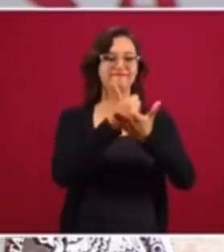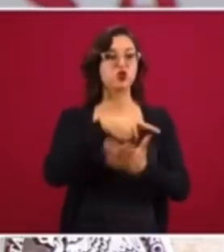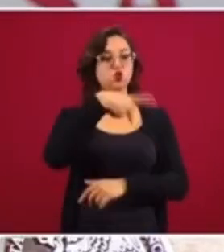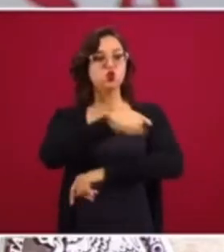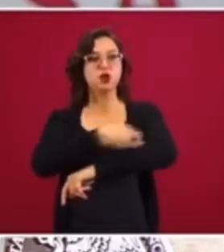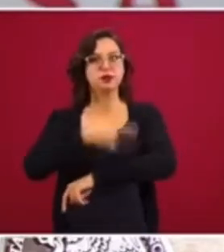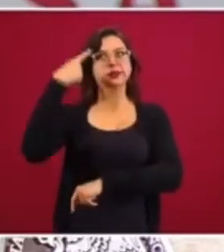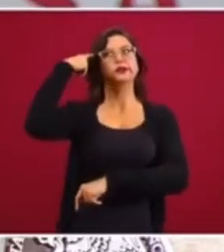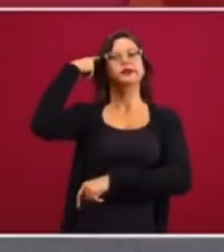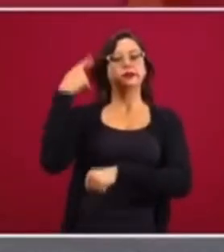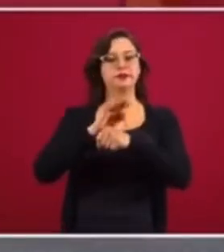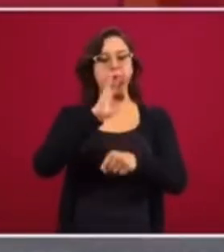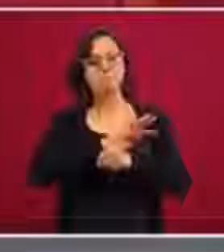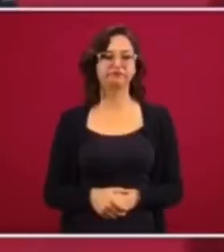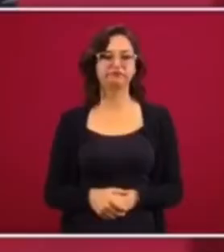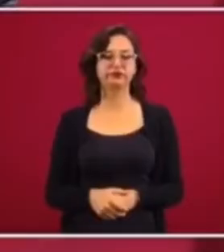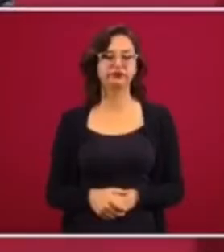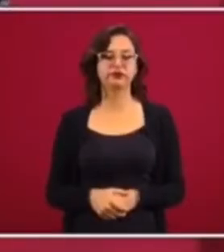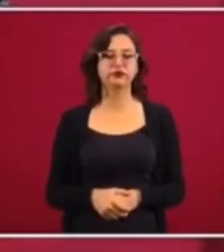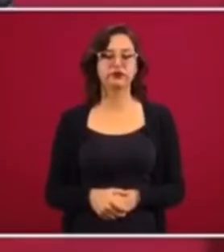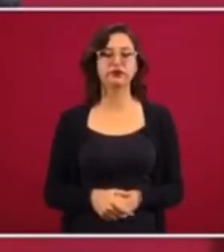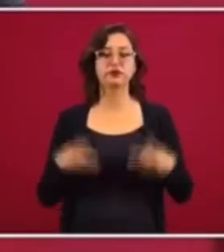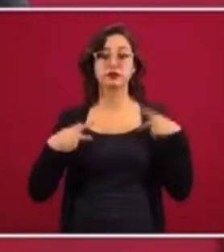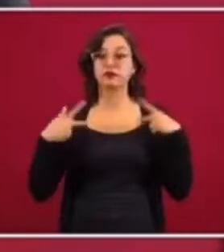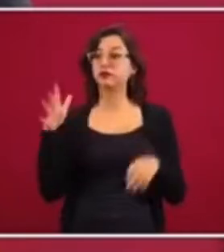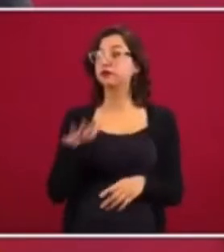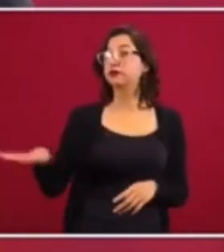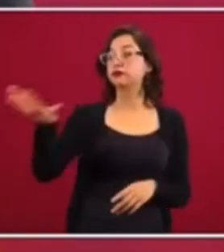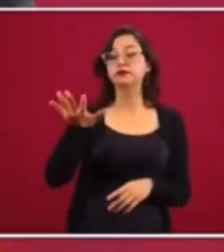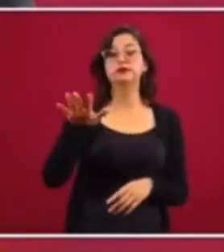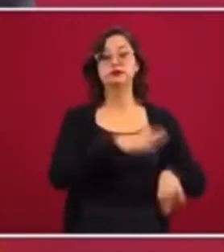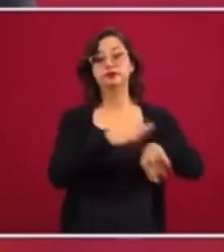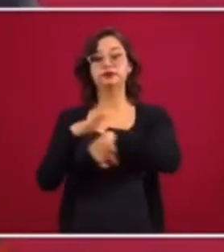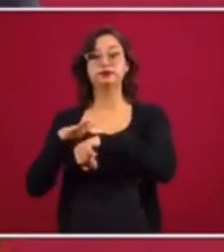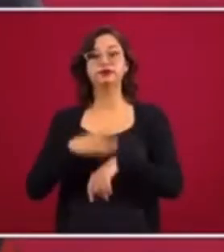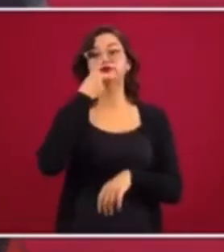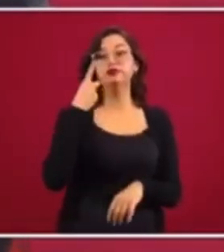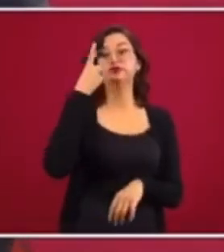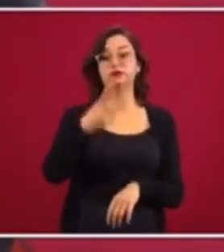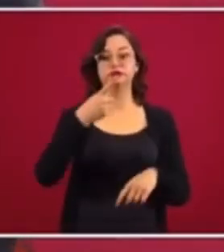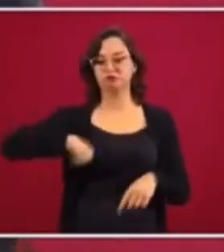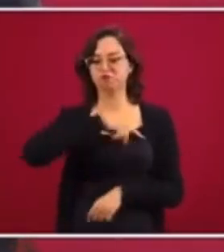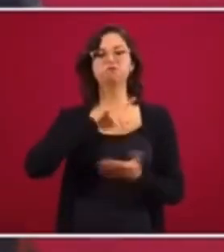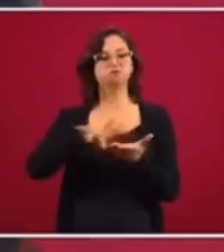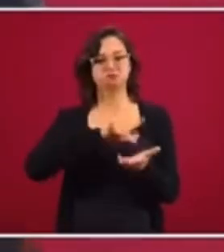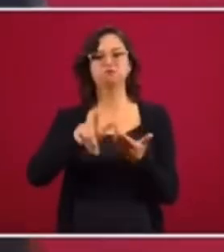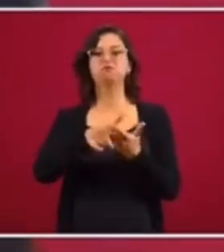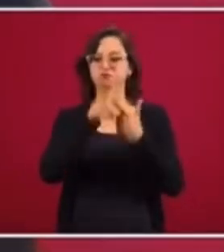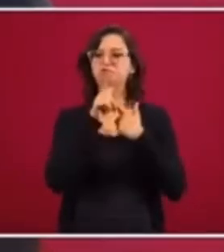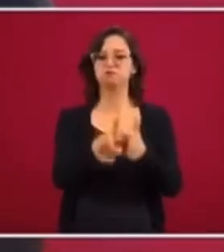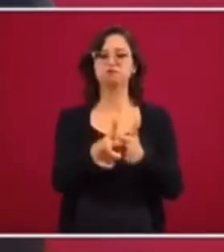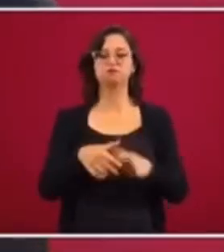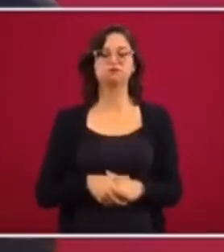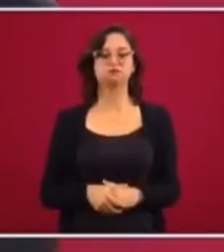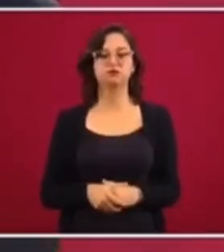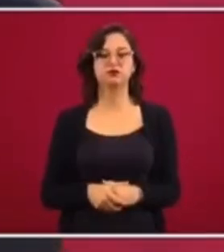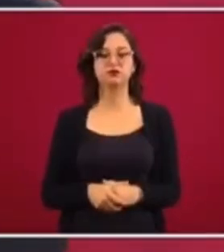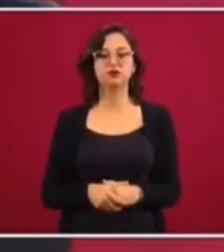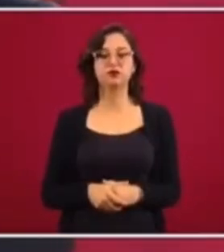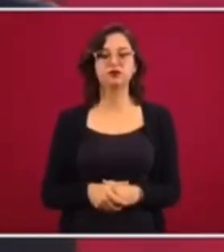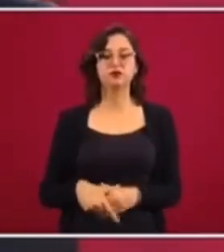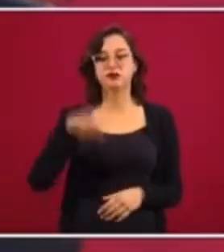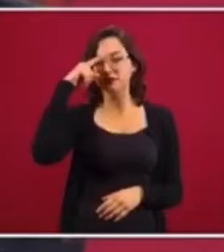familias, sobre todo en sus madres, y decirle a la gente que nosotros vamos a seguir apoyando, vamos a seguir apoyando,